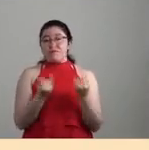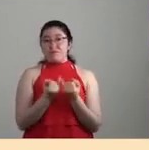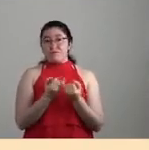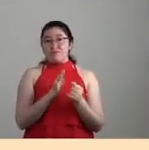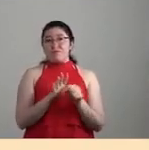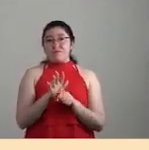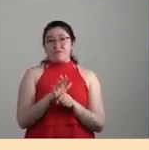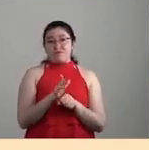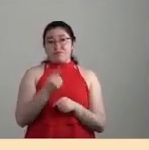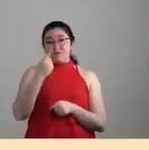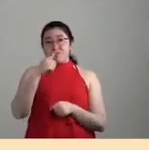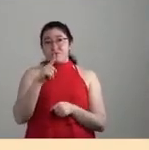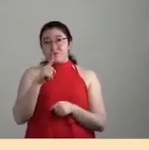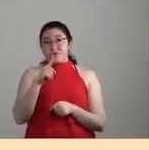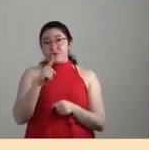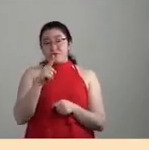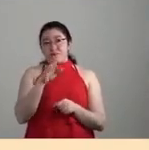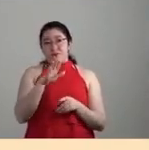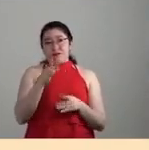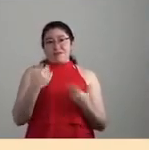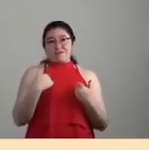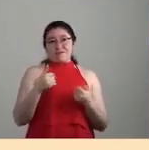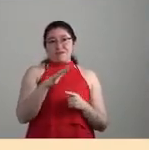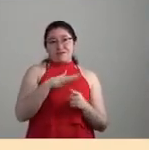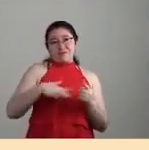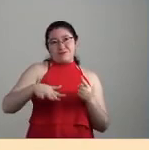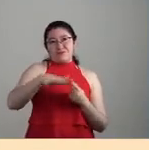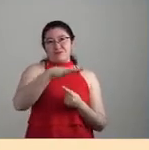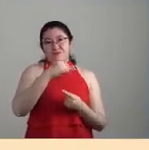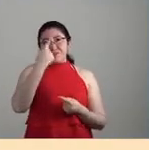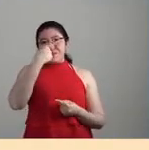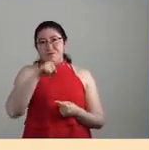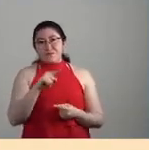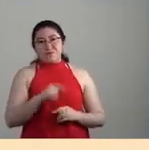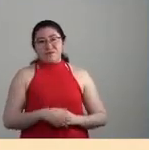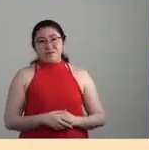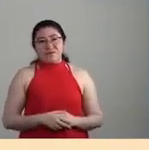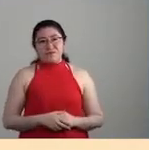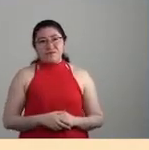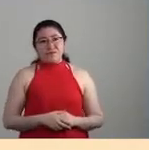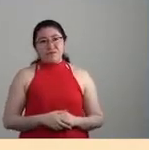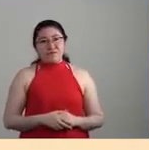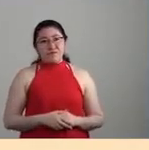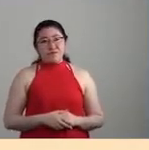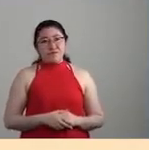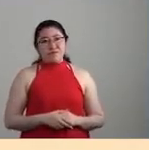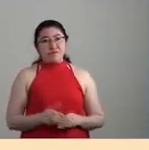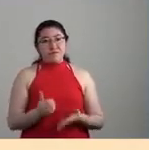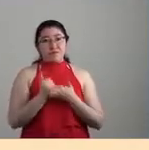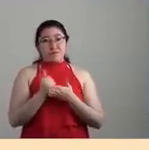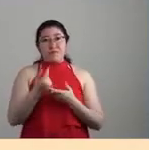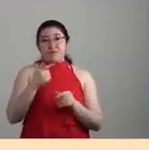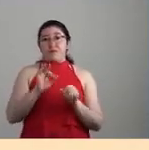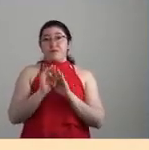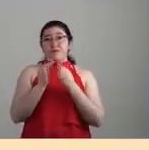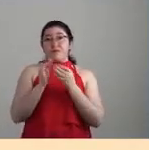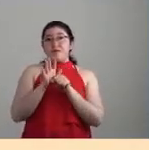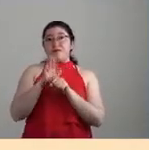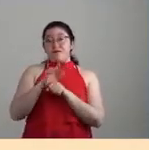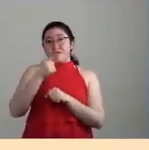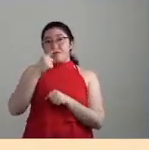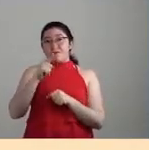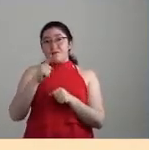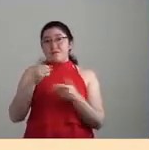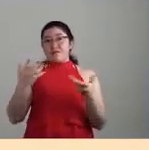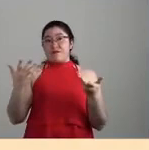implica, por supuesto, muchas veces simplificación como valía para el caso de la agricultura industrial que permitan básicamente los rendimientos de las producciones